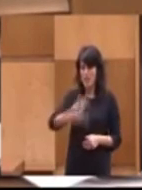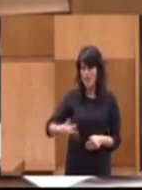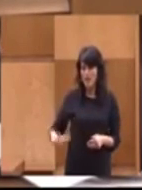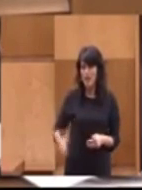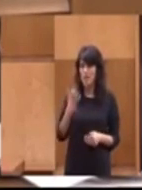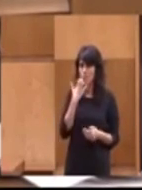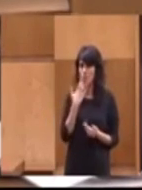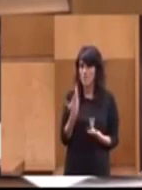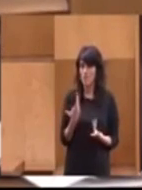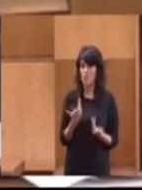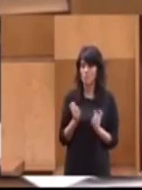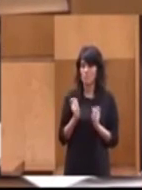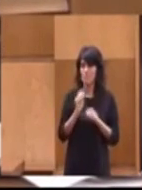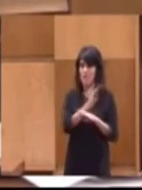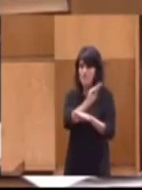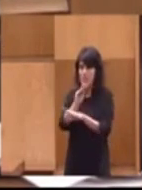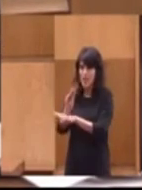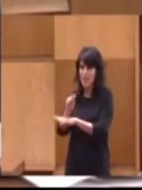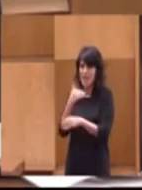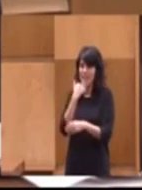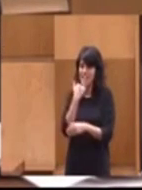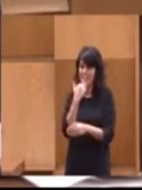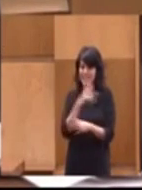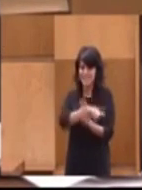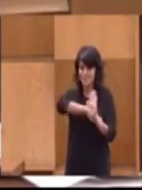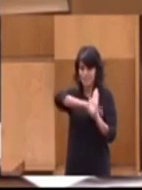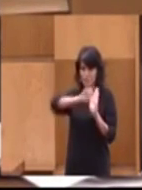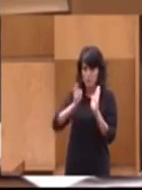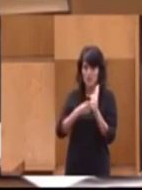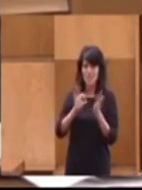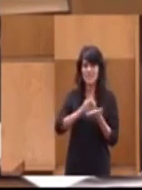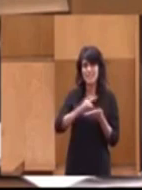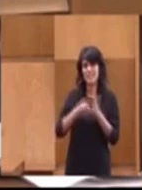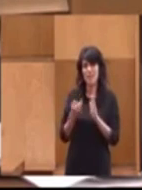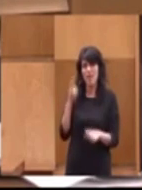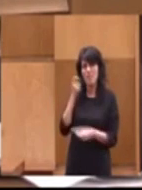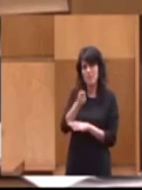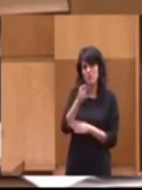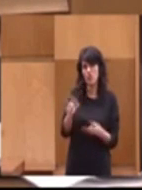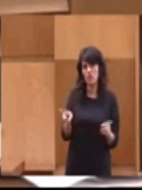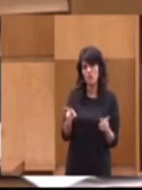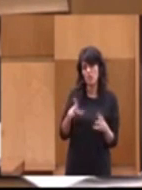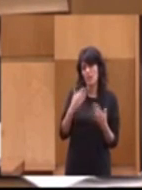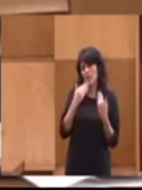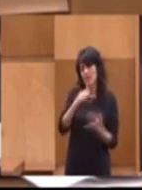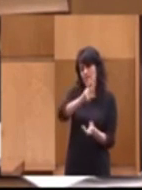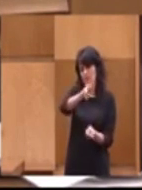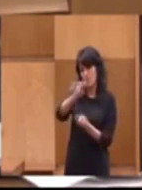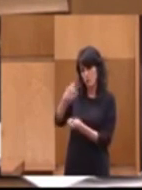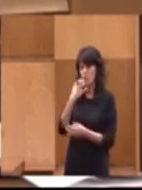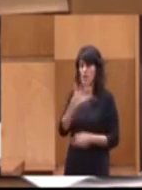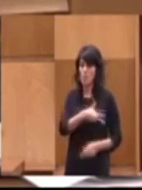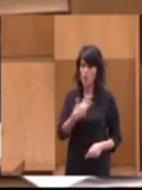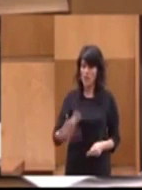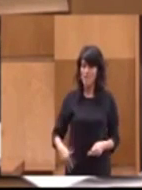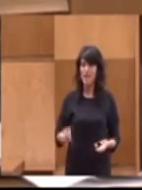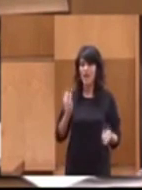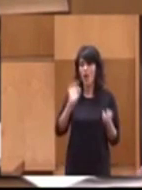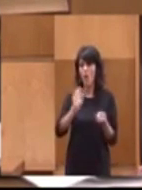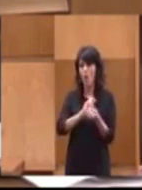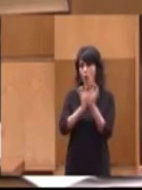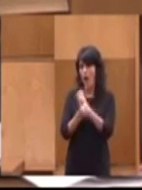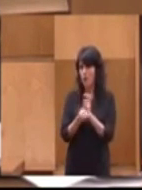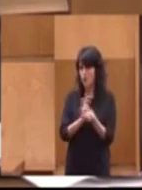por ejemplo, que están financiando casi de forma íntegra su sistema de pensiones con impuestos. En algún caso, como es el caso de Dinamarca o de Austria,